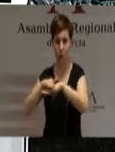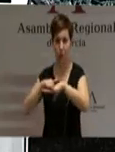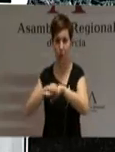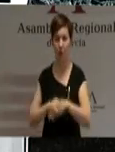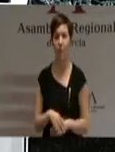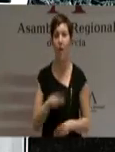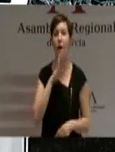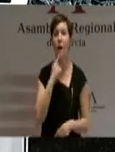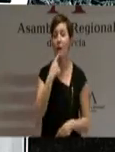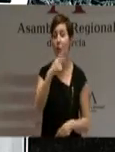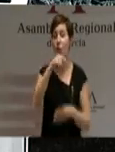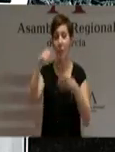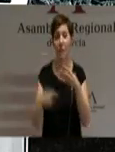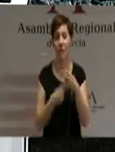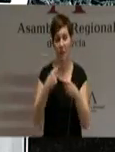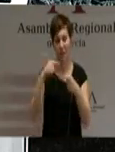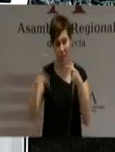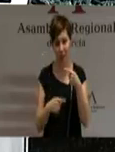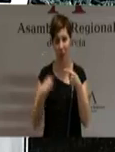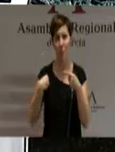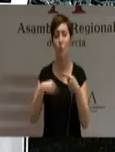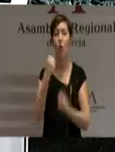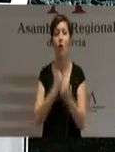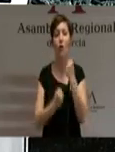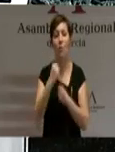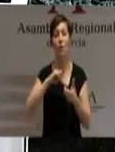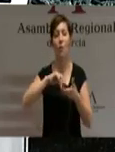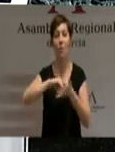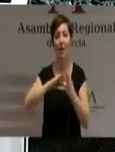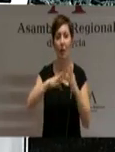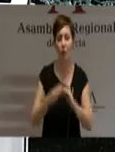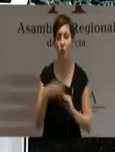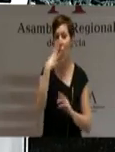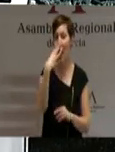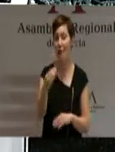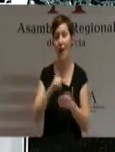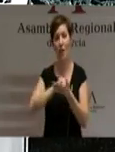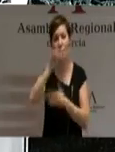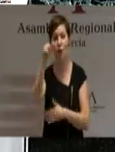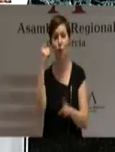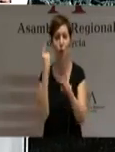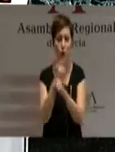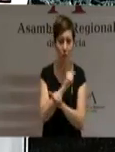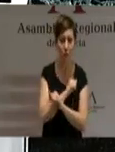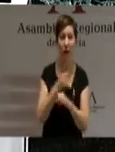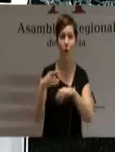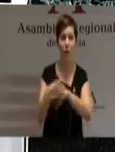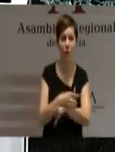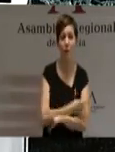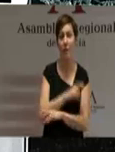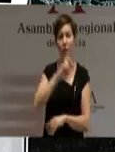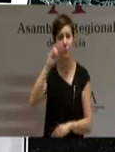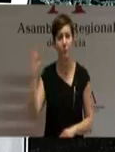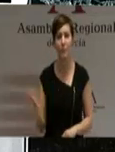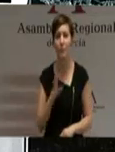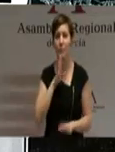económico, a la financiación económica, al plan de ajuste, al AVE, al aeropuerto, a la lucha contra el paro, al agua, al corredor mediterráneo y a